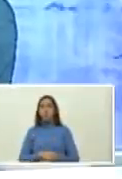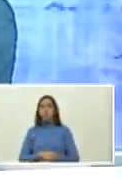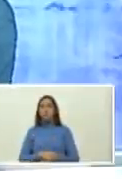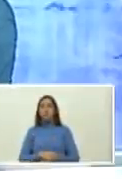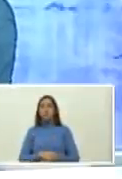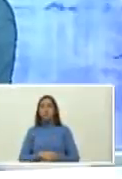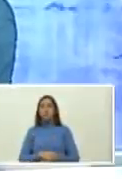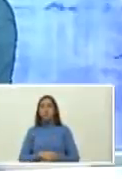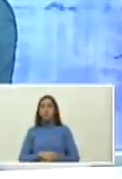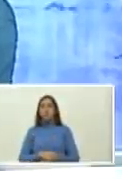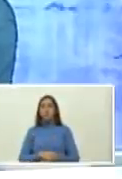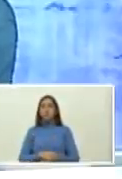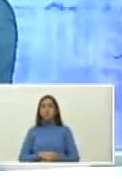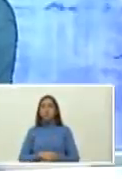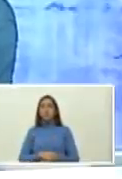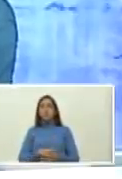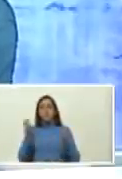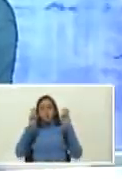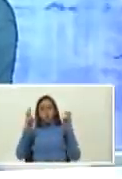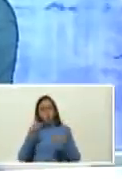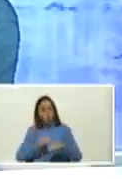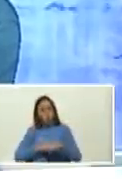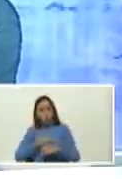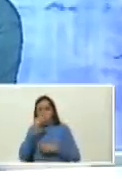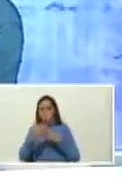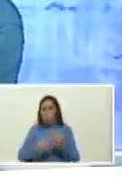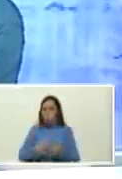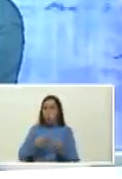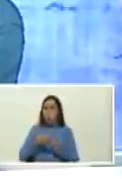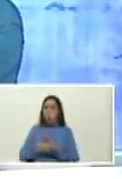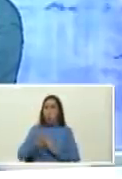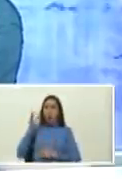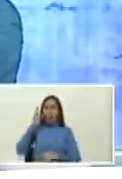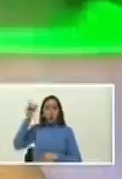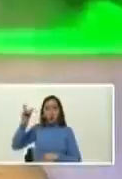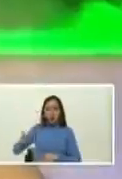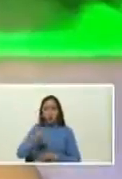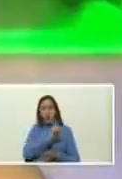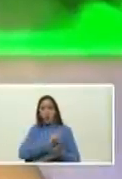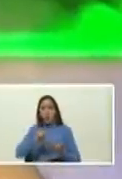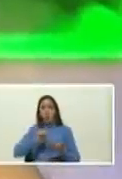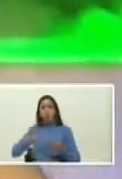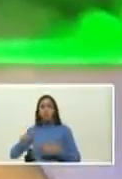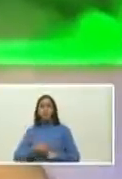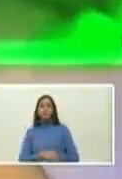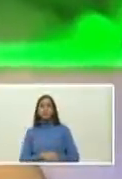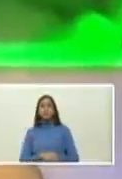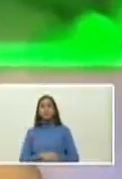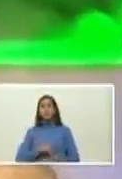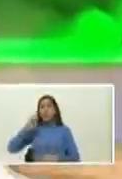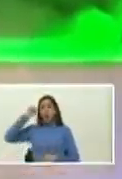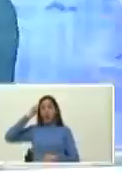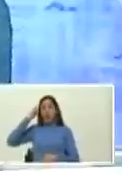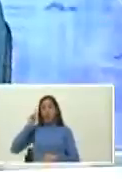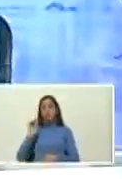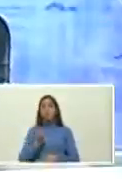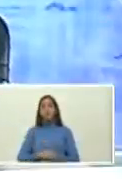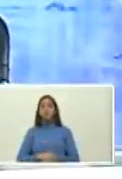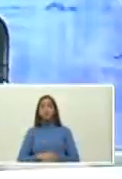el suplicio de los tiempos de Estefanía Mosca poeta recordada siempre